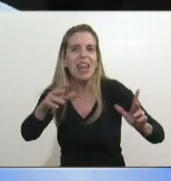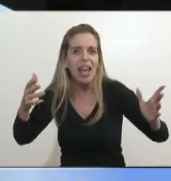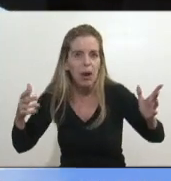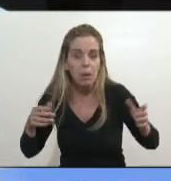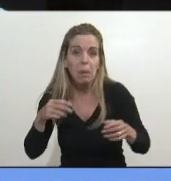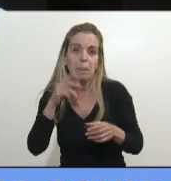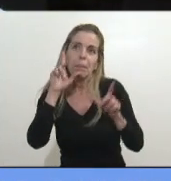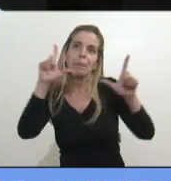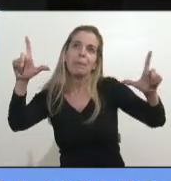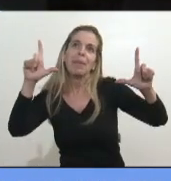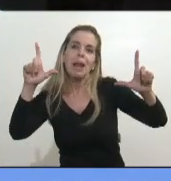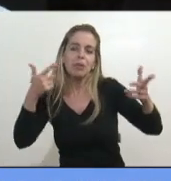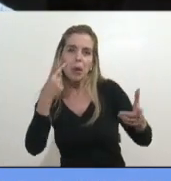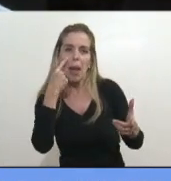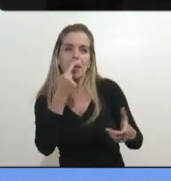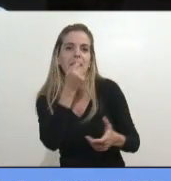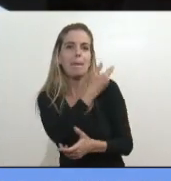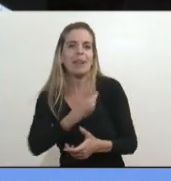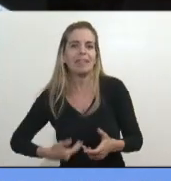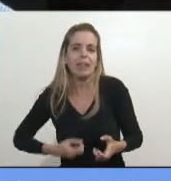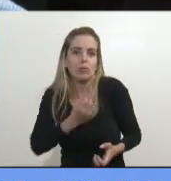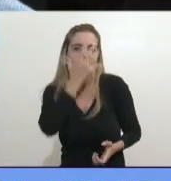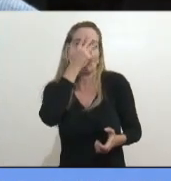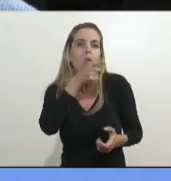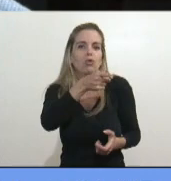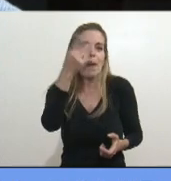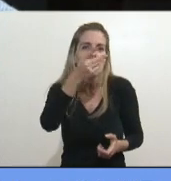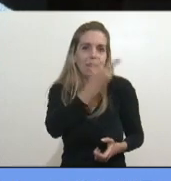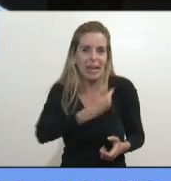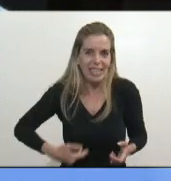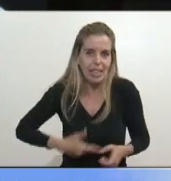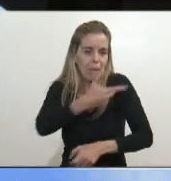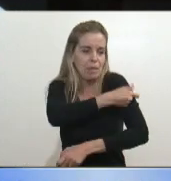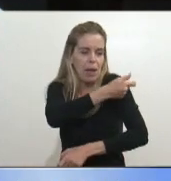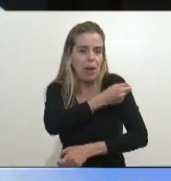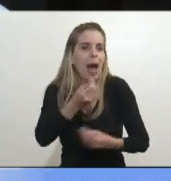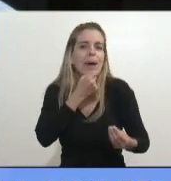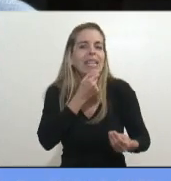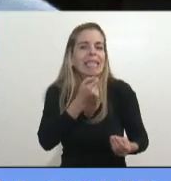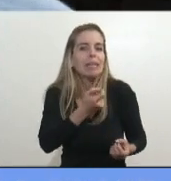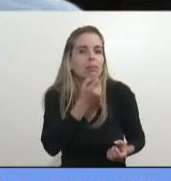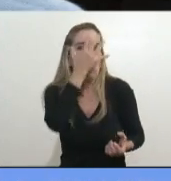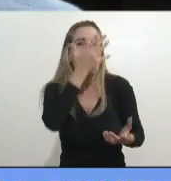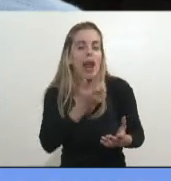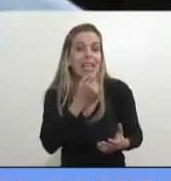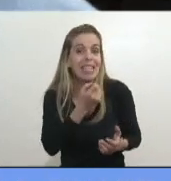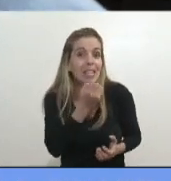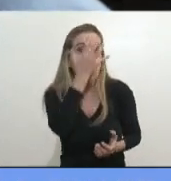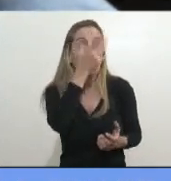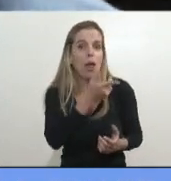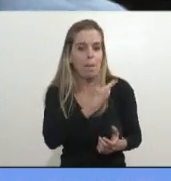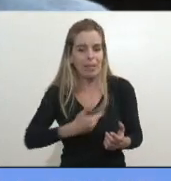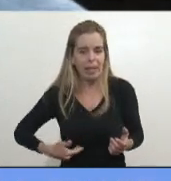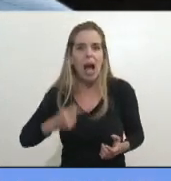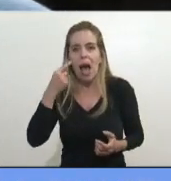a ver si no se ponía colorado el presidente cuando le ponían la vacuna, usted decía, ¿qué pasa cuando se ponen la vacuna? Si se ponía colorado el presidente, y decían,